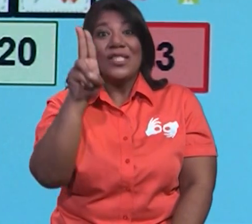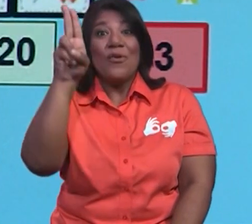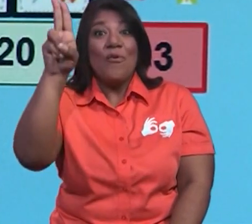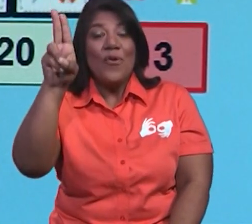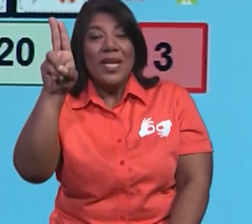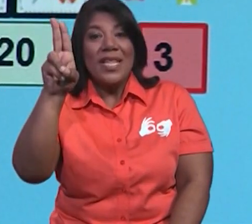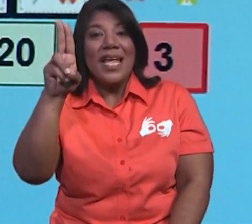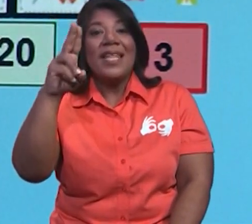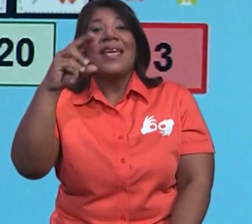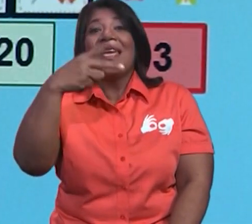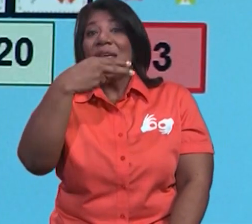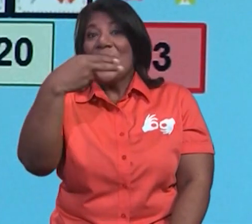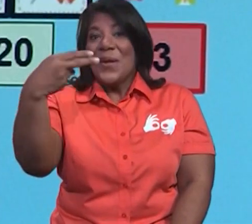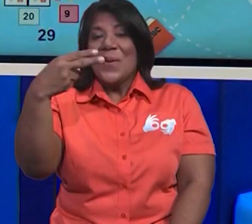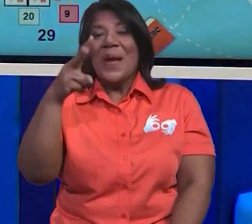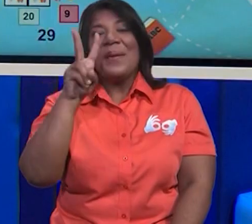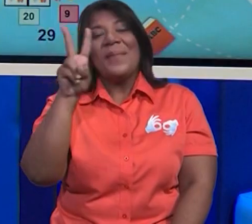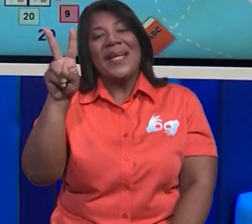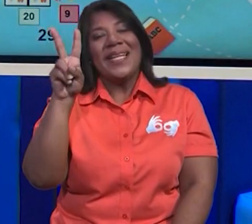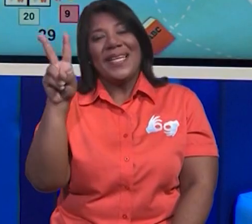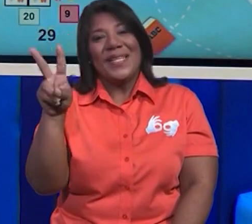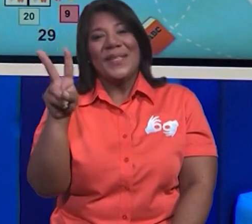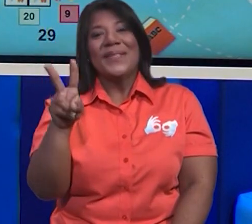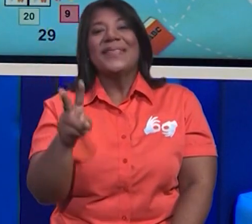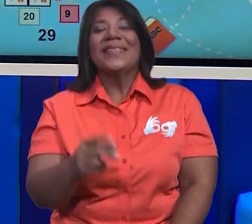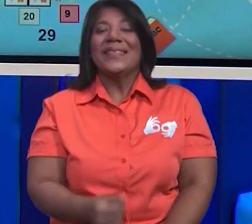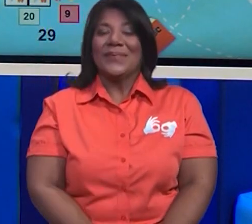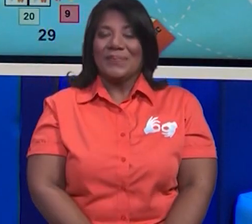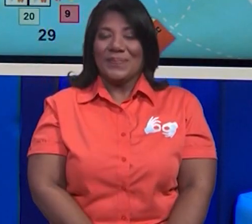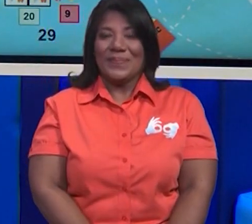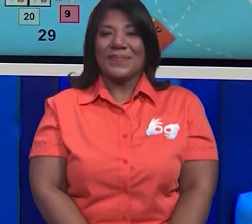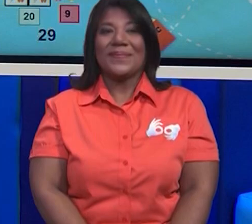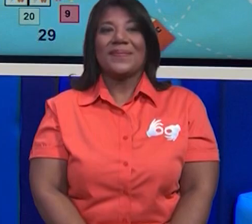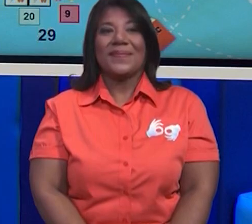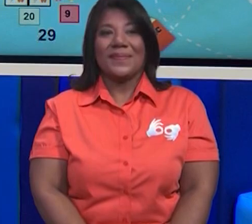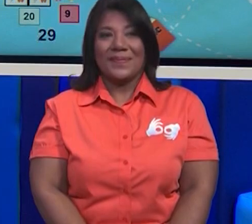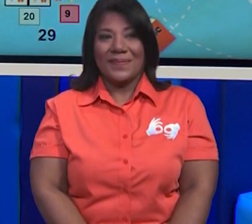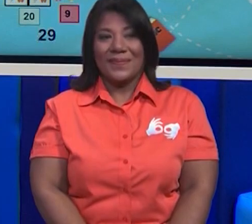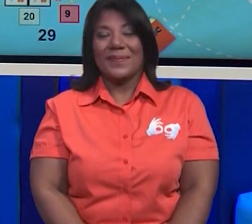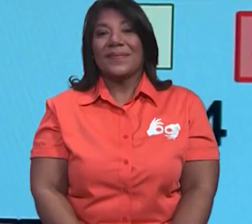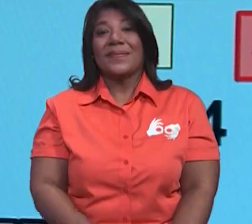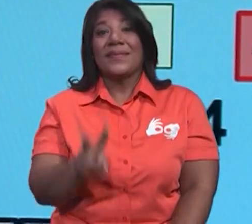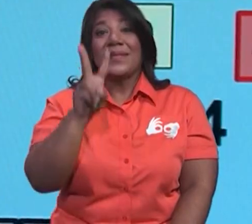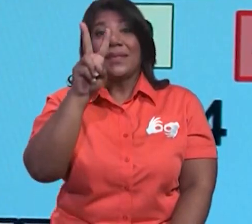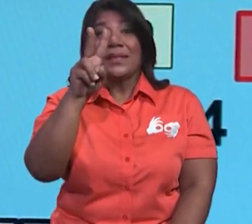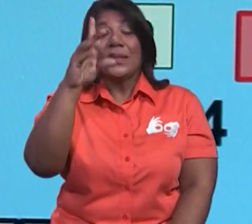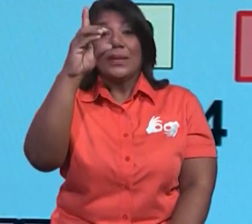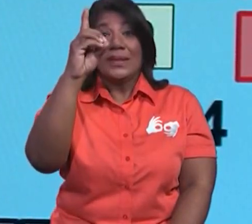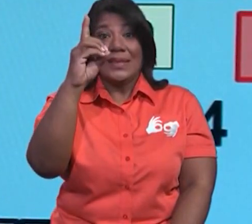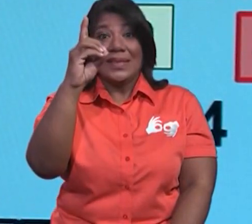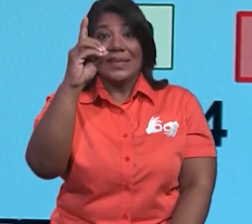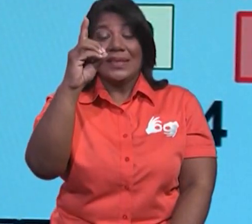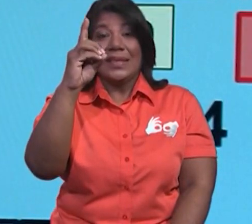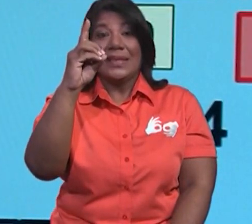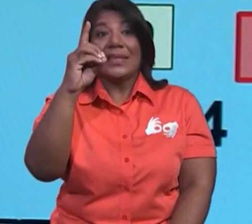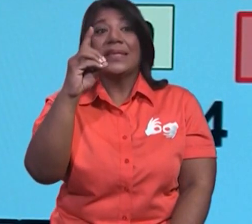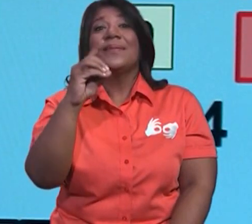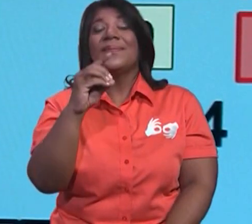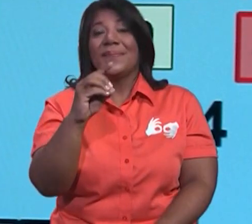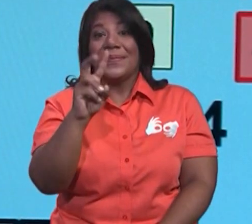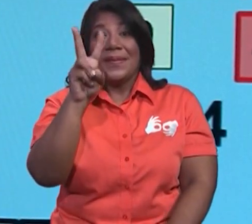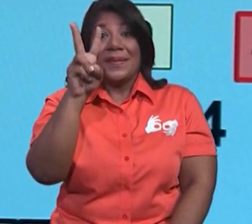tenemos? El número veintidós. Si tenemos dos decenas, tenemos el número